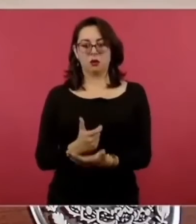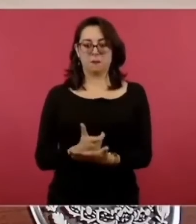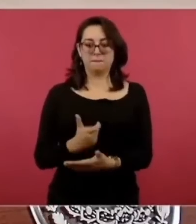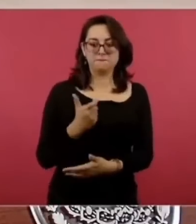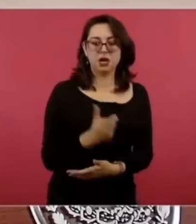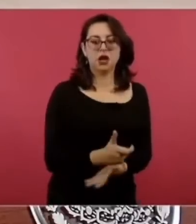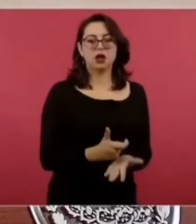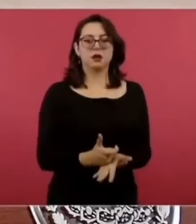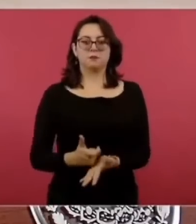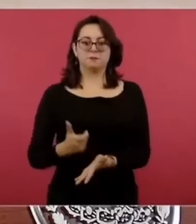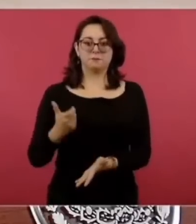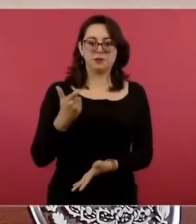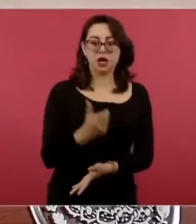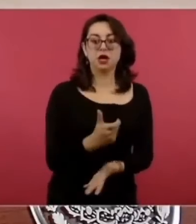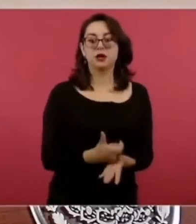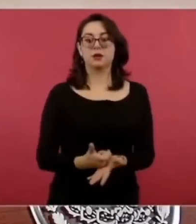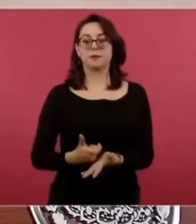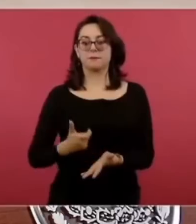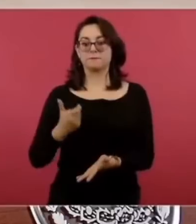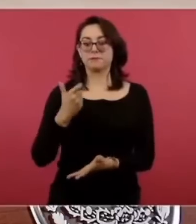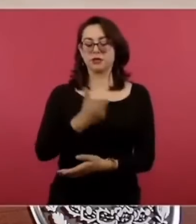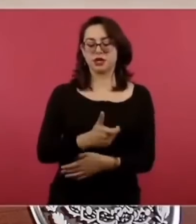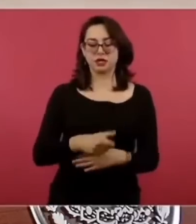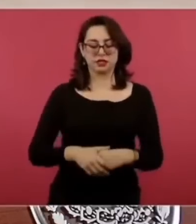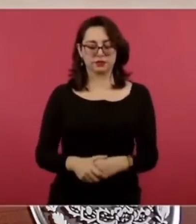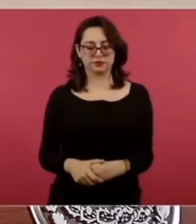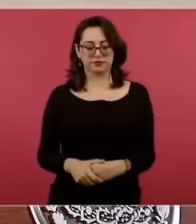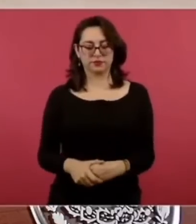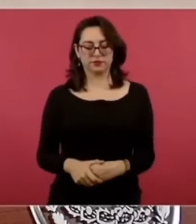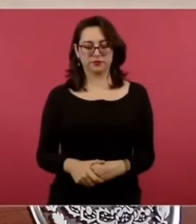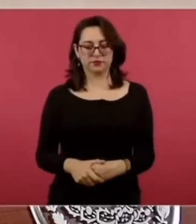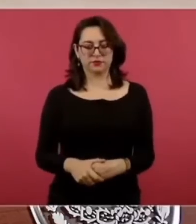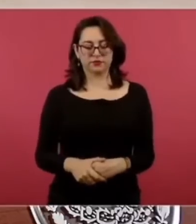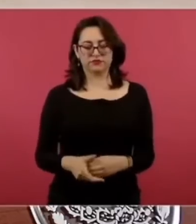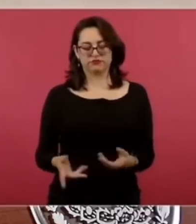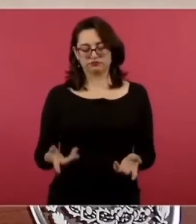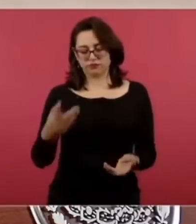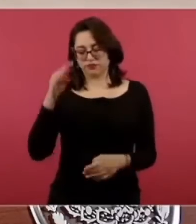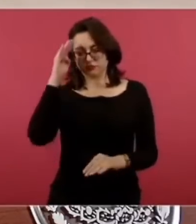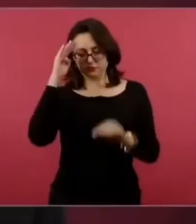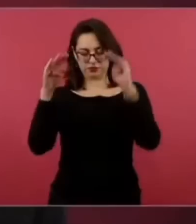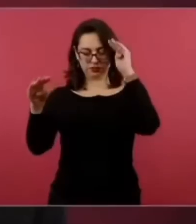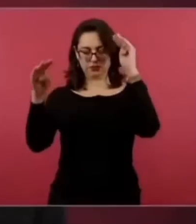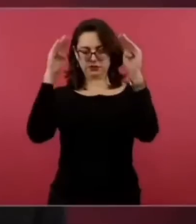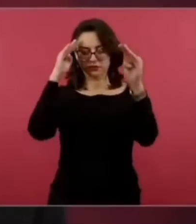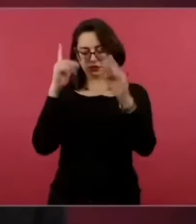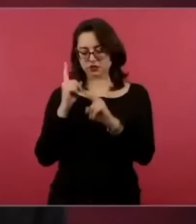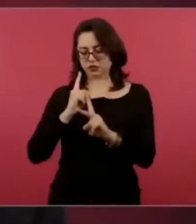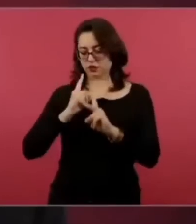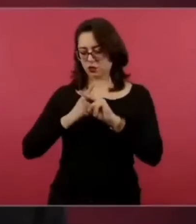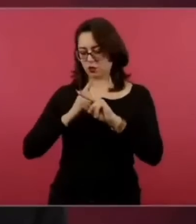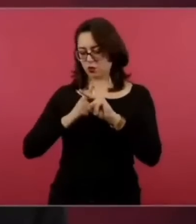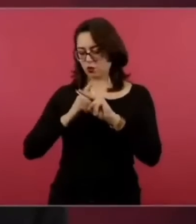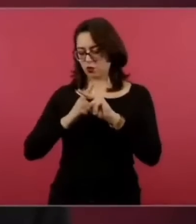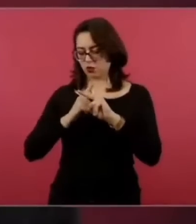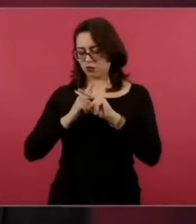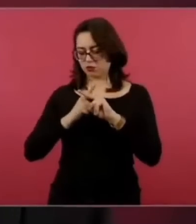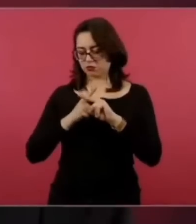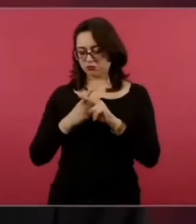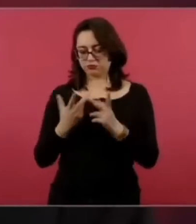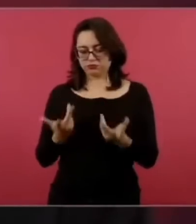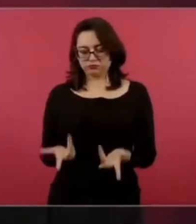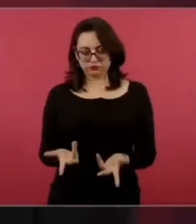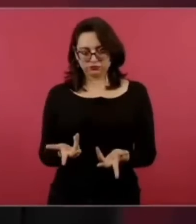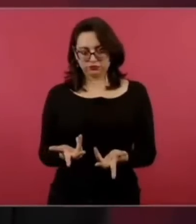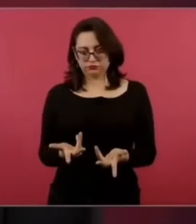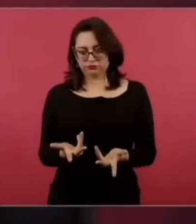y si uno hace las cuentas resulta que lo que